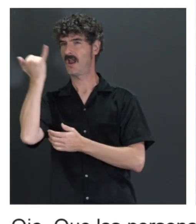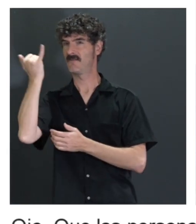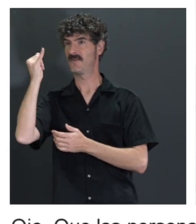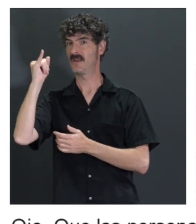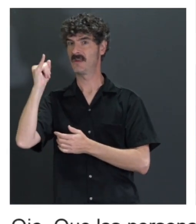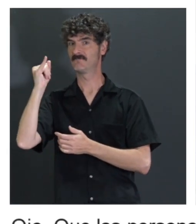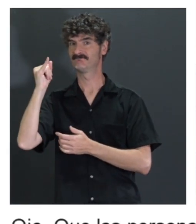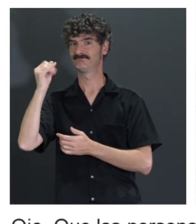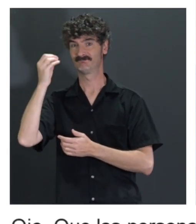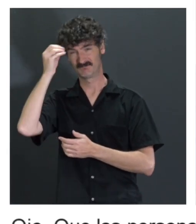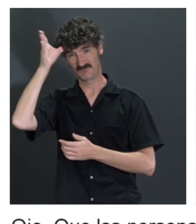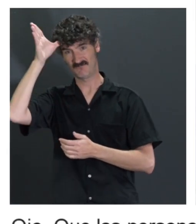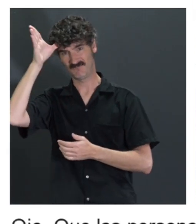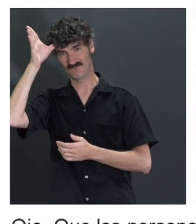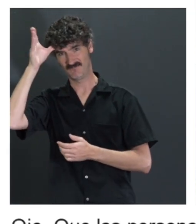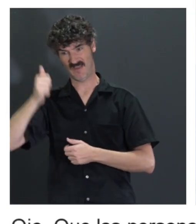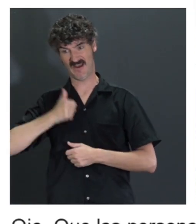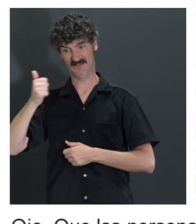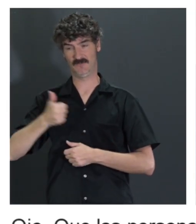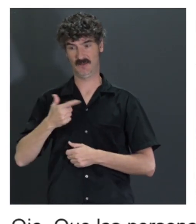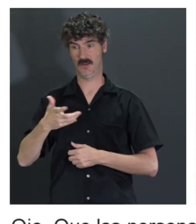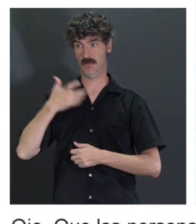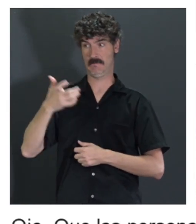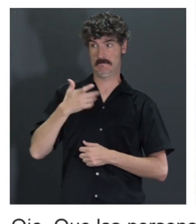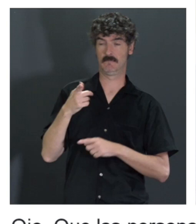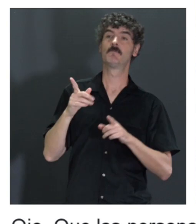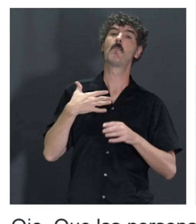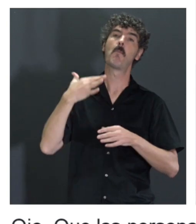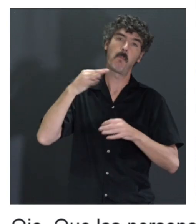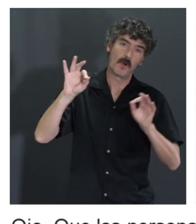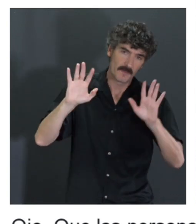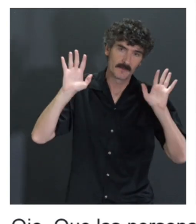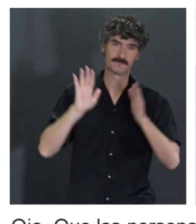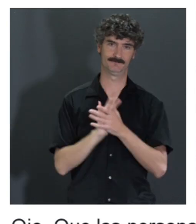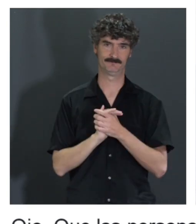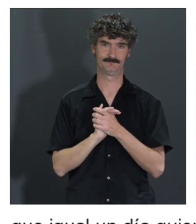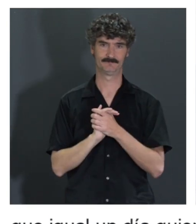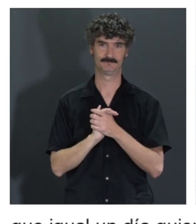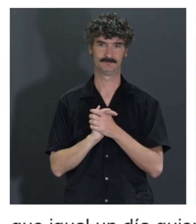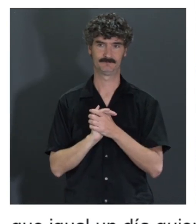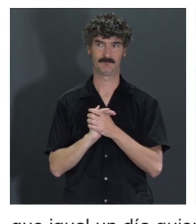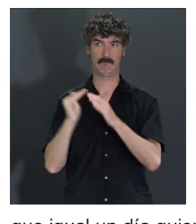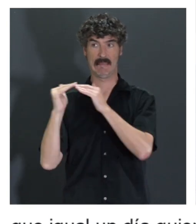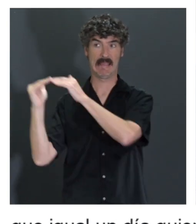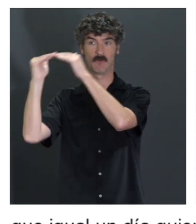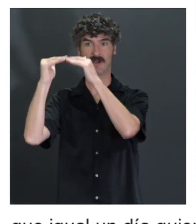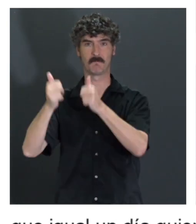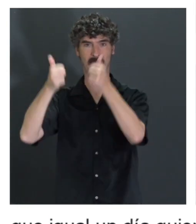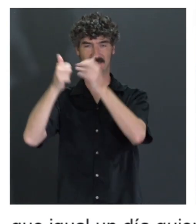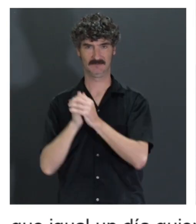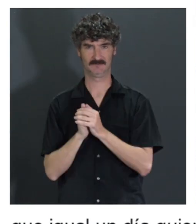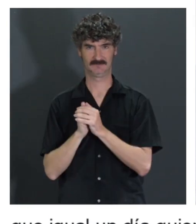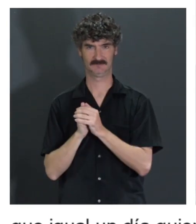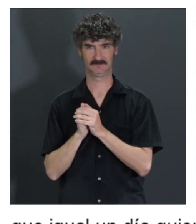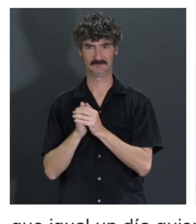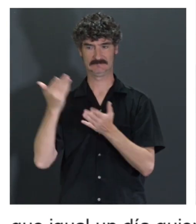resulta que nos quejamos de los jefes y jefas que tenemos, igual resulta que la IA es más ecuánime, no sé. Pero bueno, la